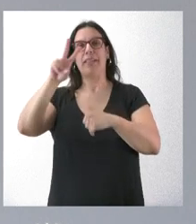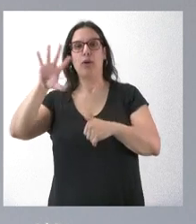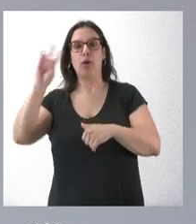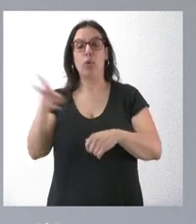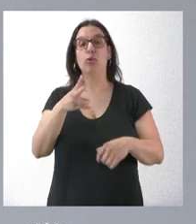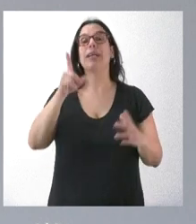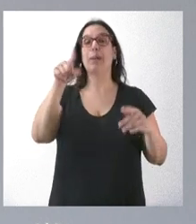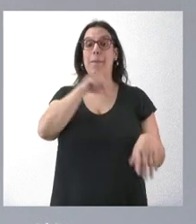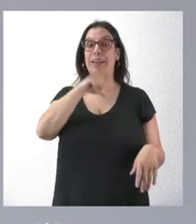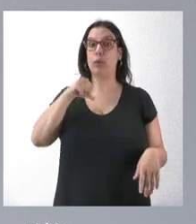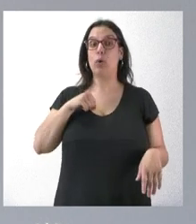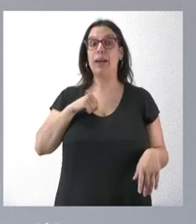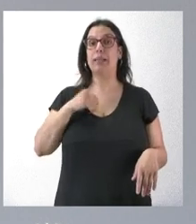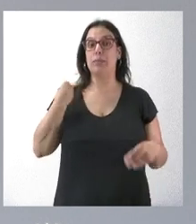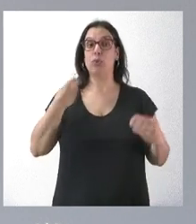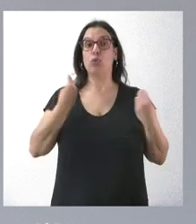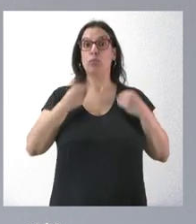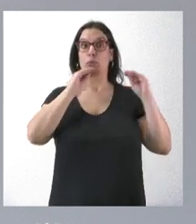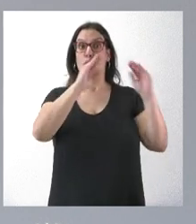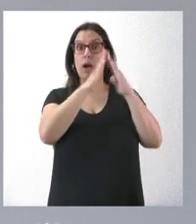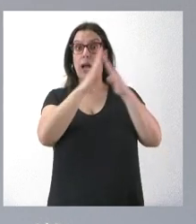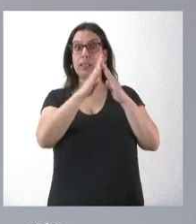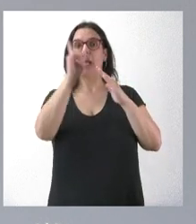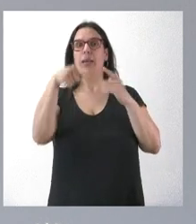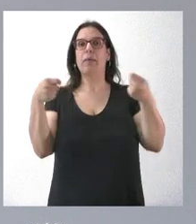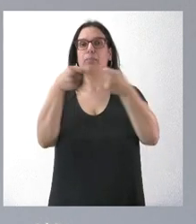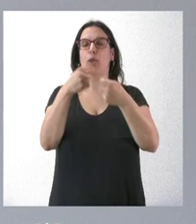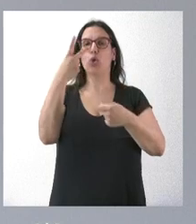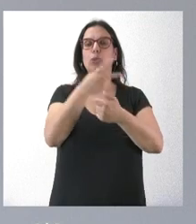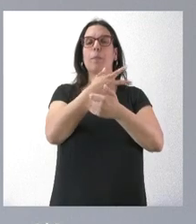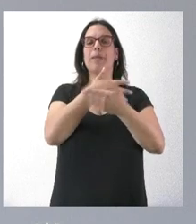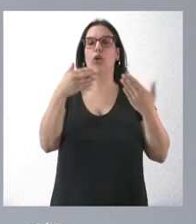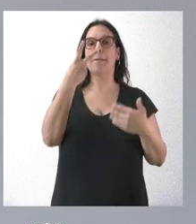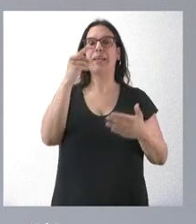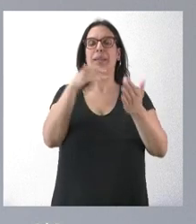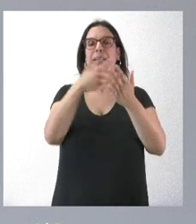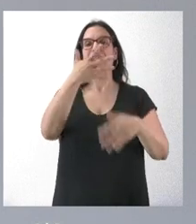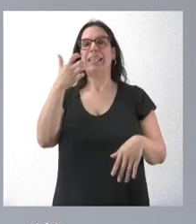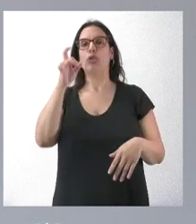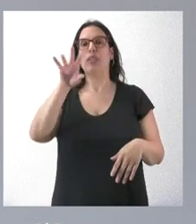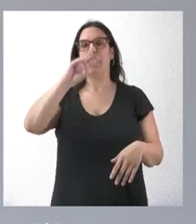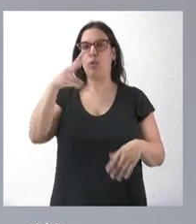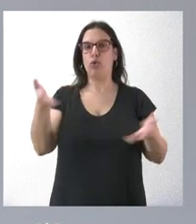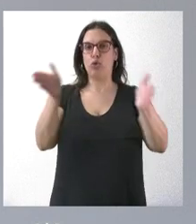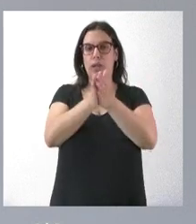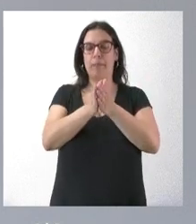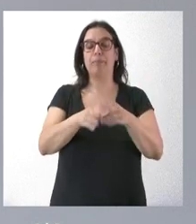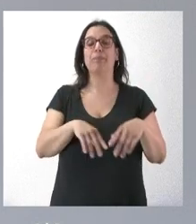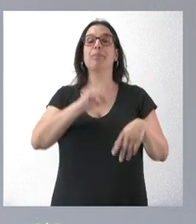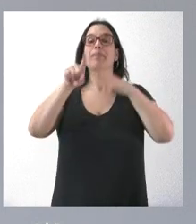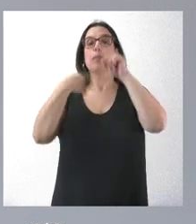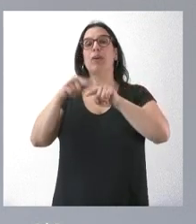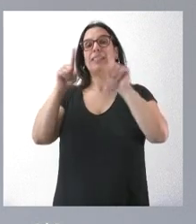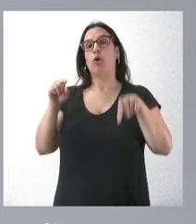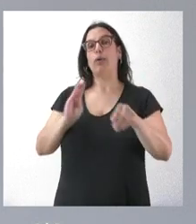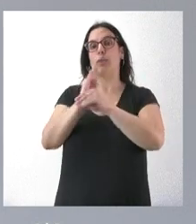particulares también que ven sus casas renovadas aportan 2.020.515 euros. Después, en Segovia son dos